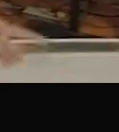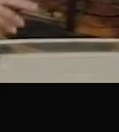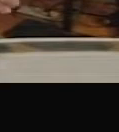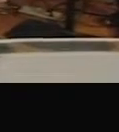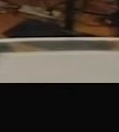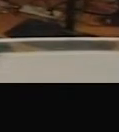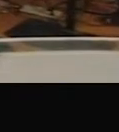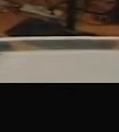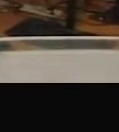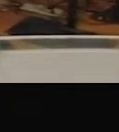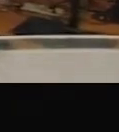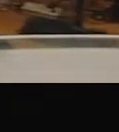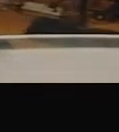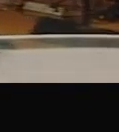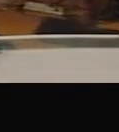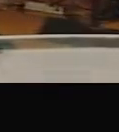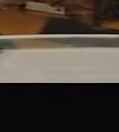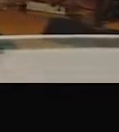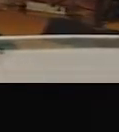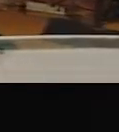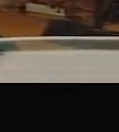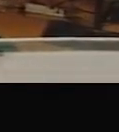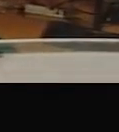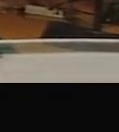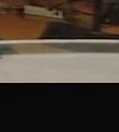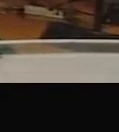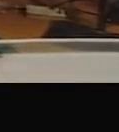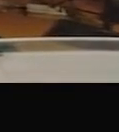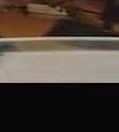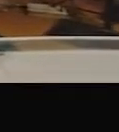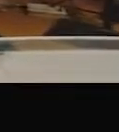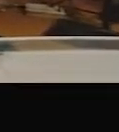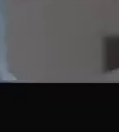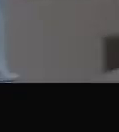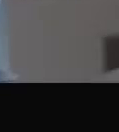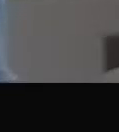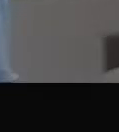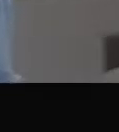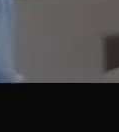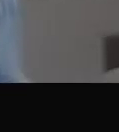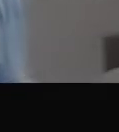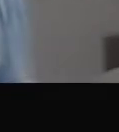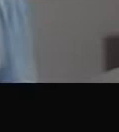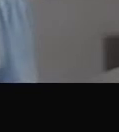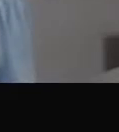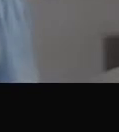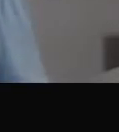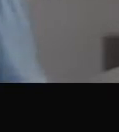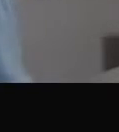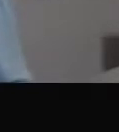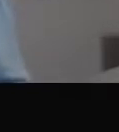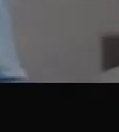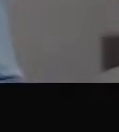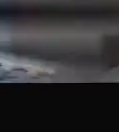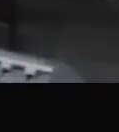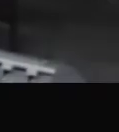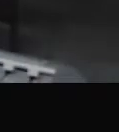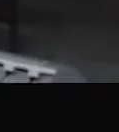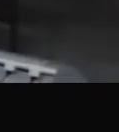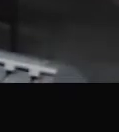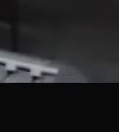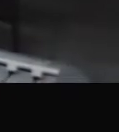día nuestro compromiso es contigo ahora más que nunca es momento de estar la clave está en no dar tus vencidos